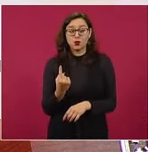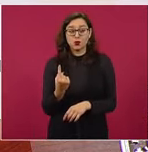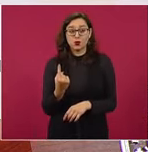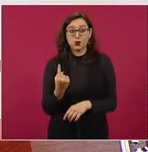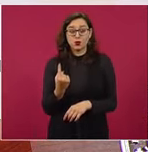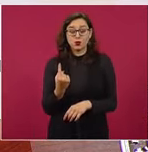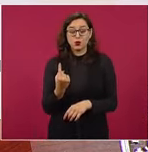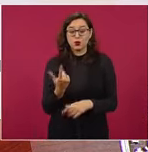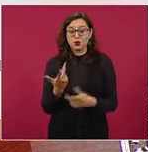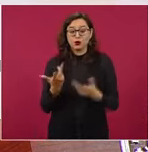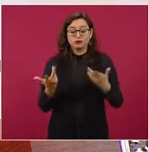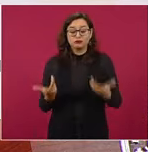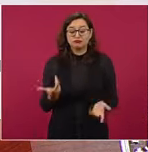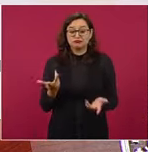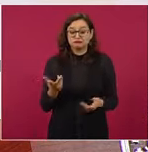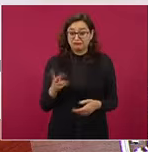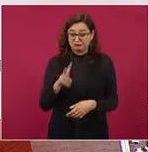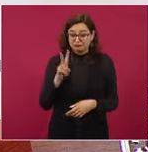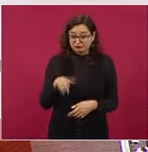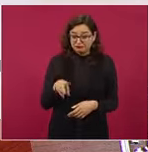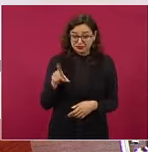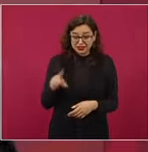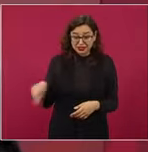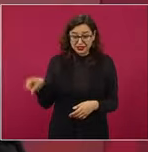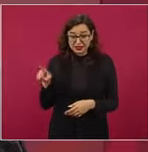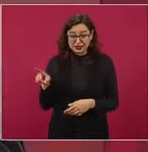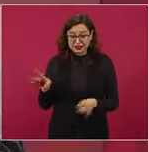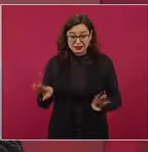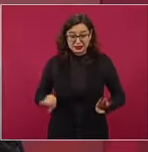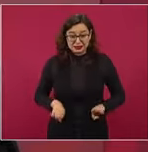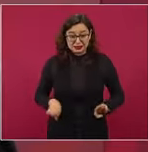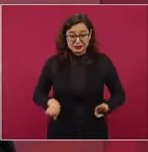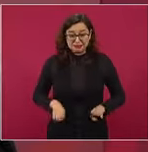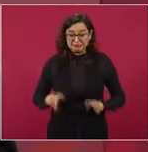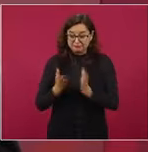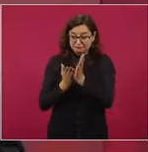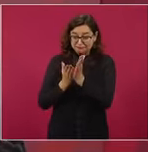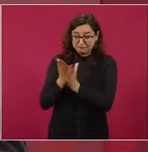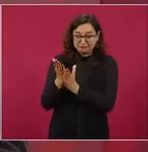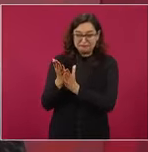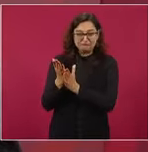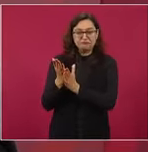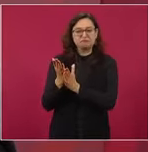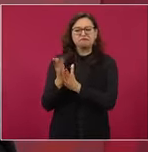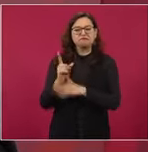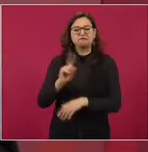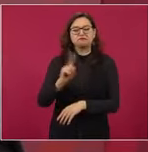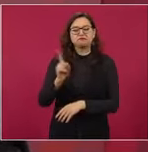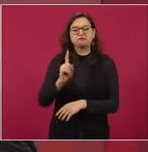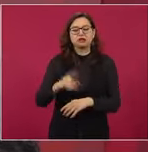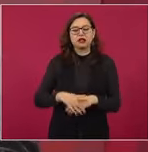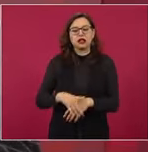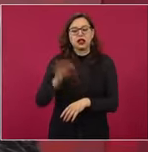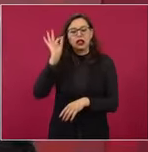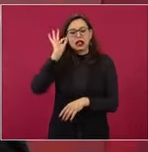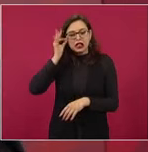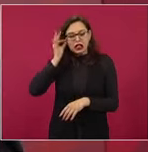por lo general esa lealtad es como servilismo, como abyección,